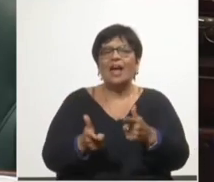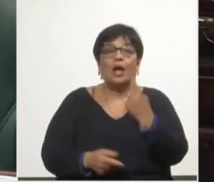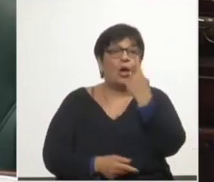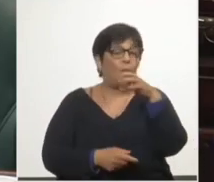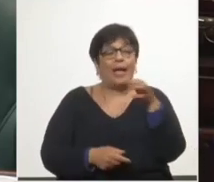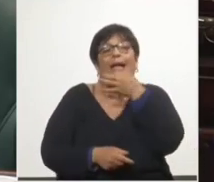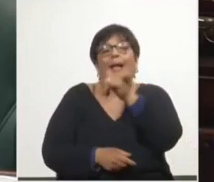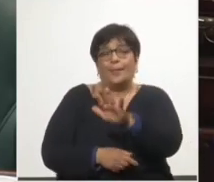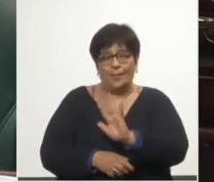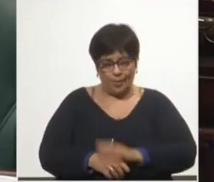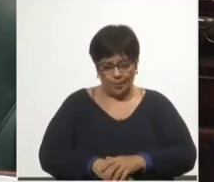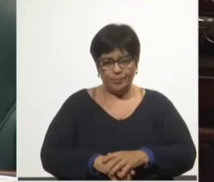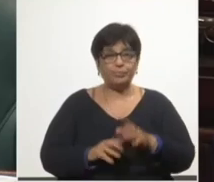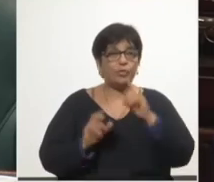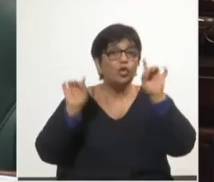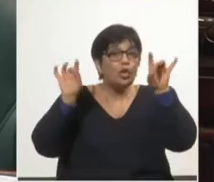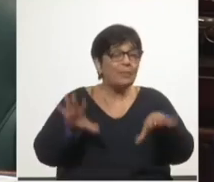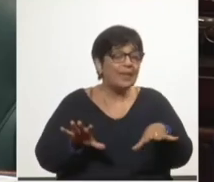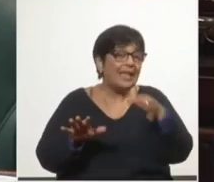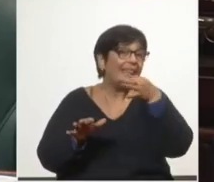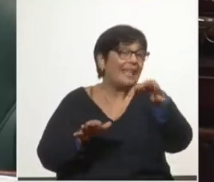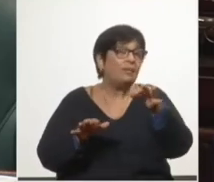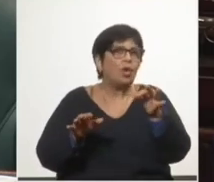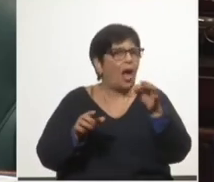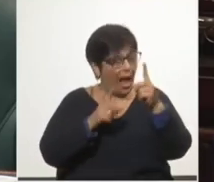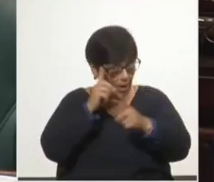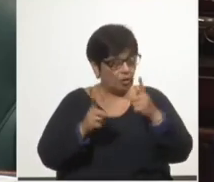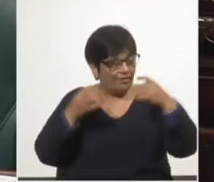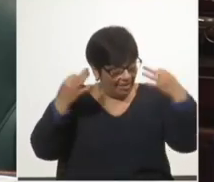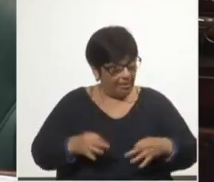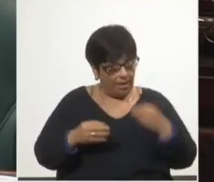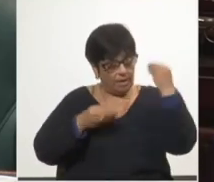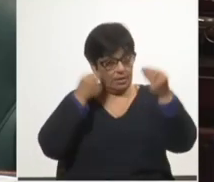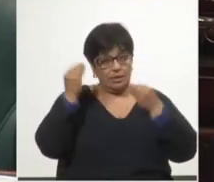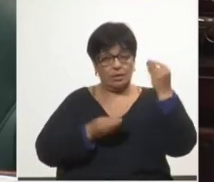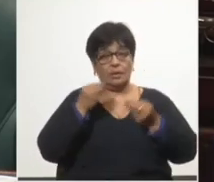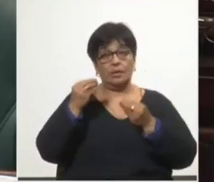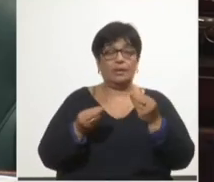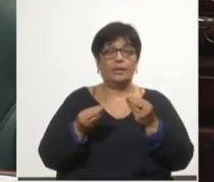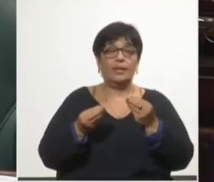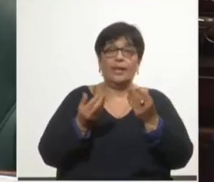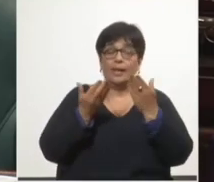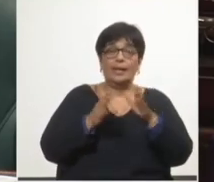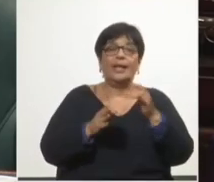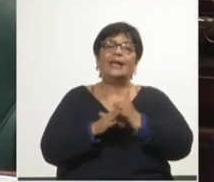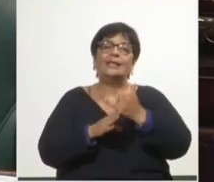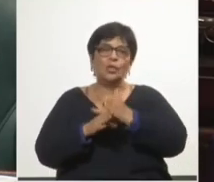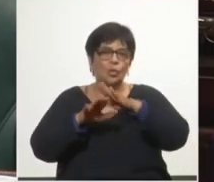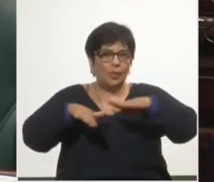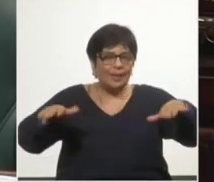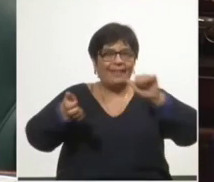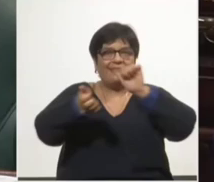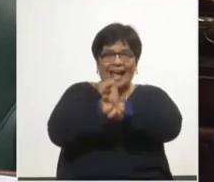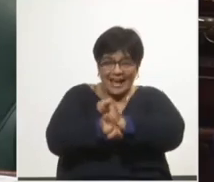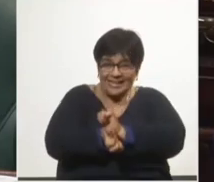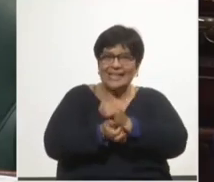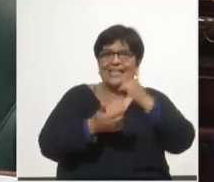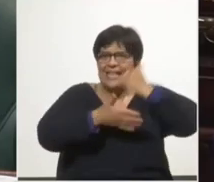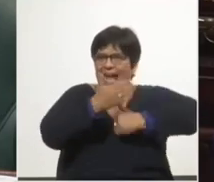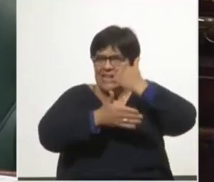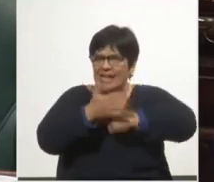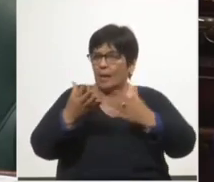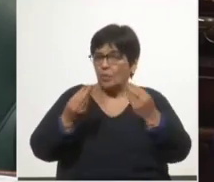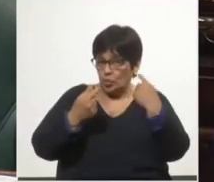ejemplos, nos limitaremos a unos pocos que nos preocupan sobremanera. En el INISA, institución que sufrió severos recortes,